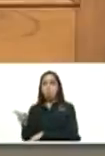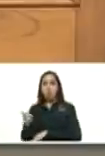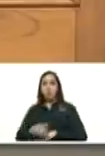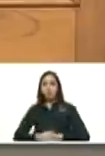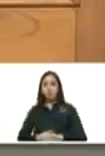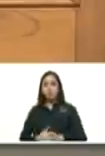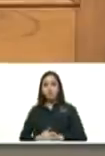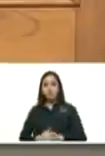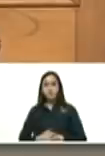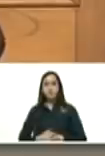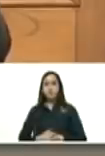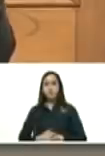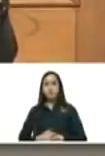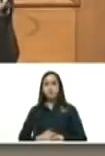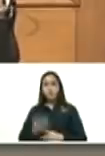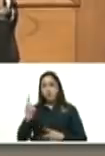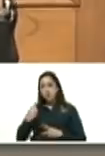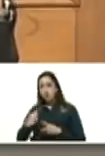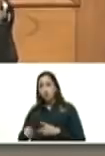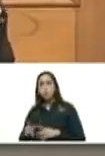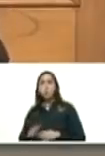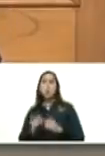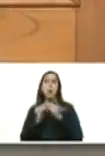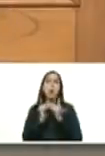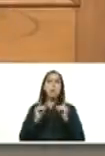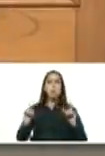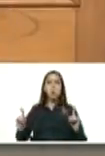y los democráticos